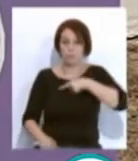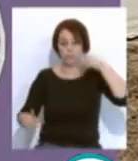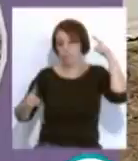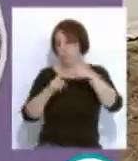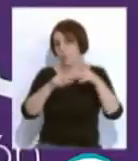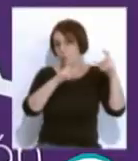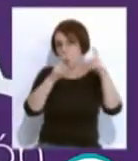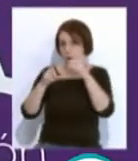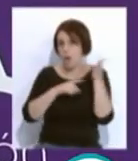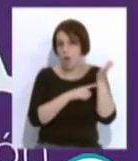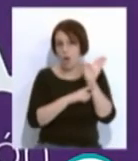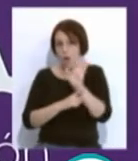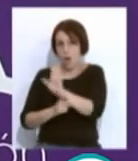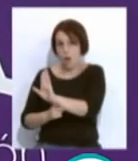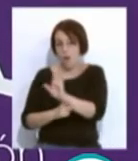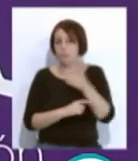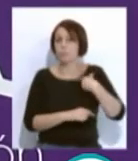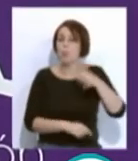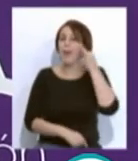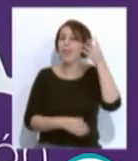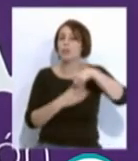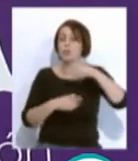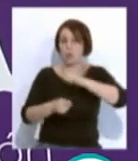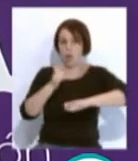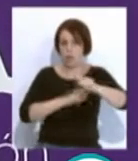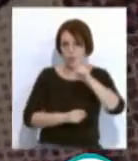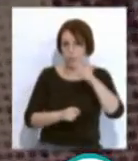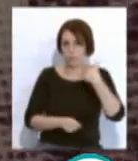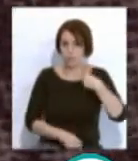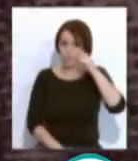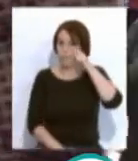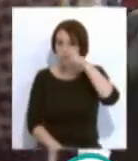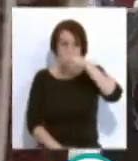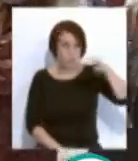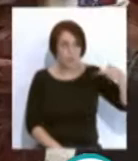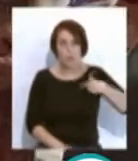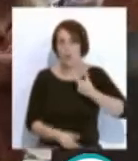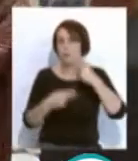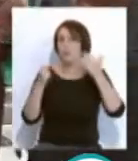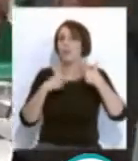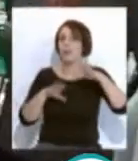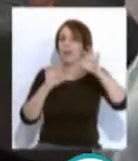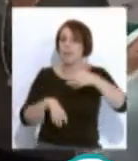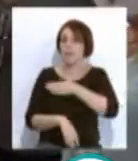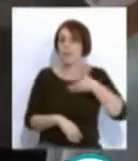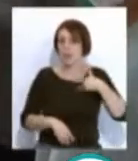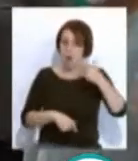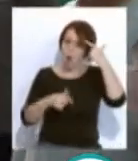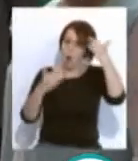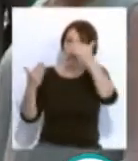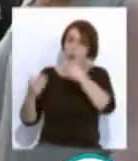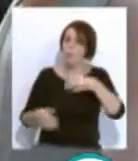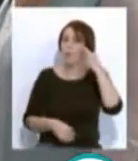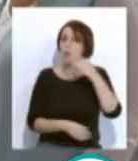fotográfica como una piña mujeres en asociación. Una exposición con la que la Diputación de Cádiz rinde homenaje a muchas mujeres